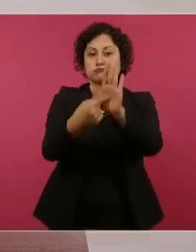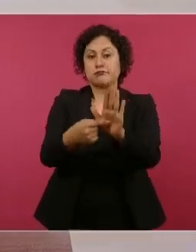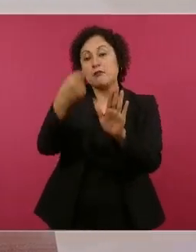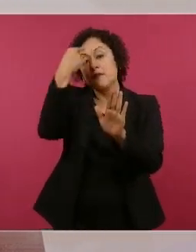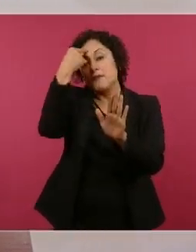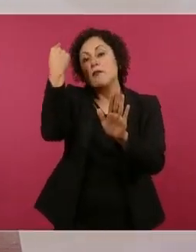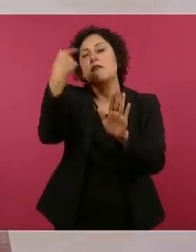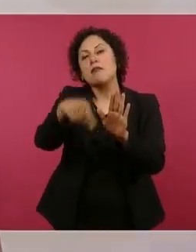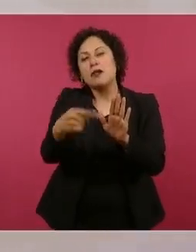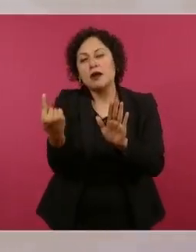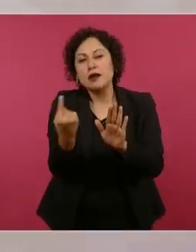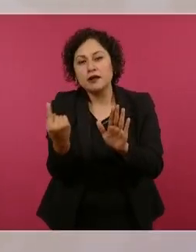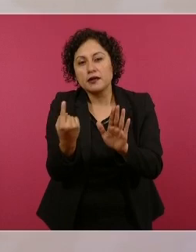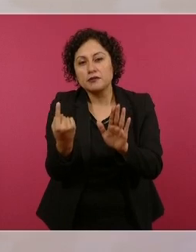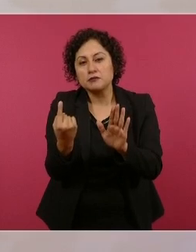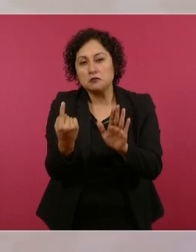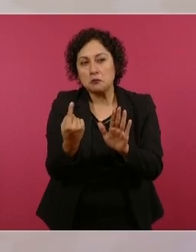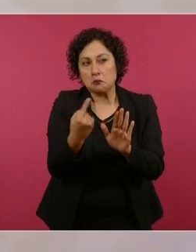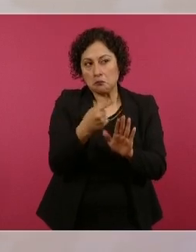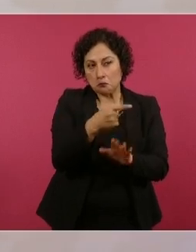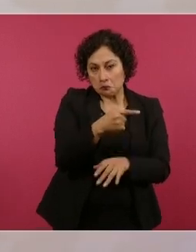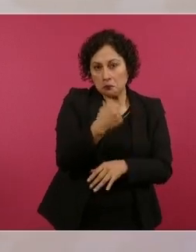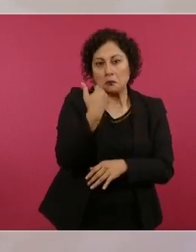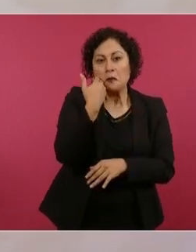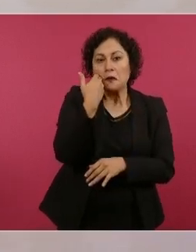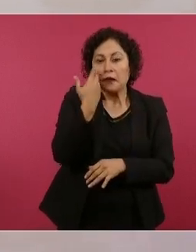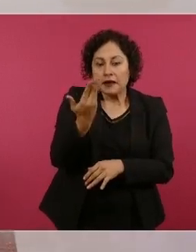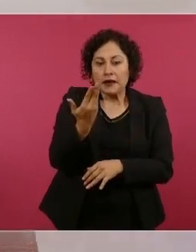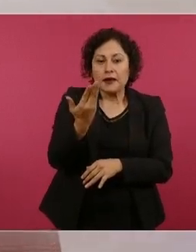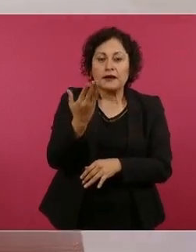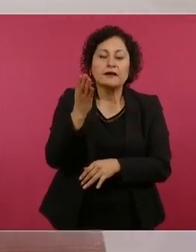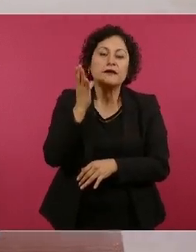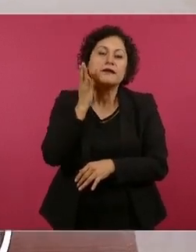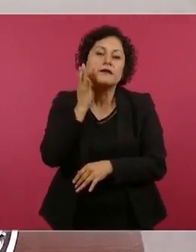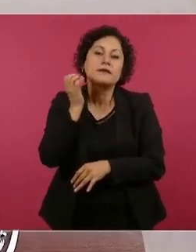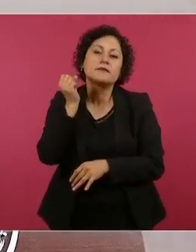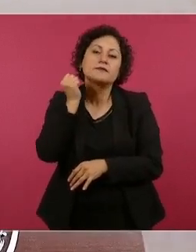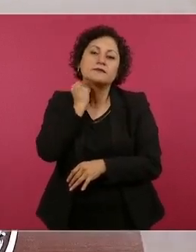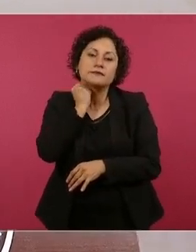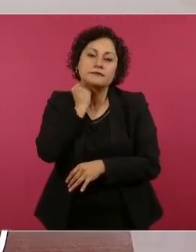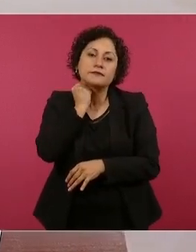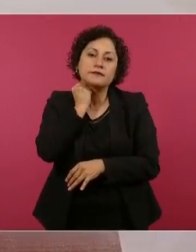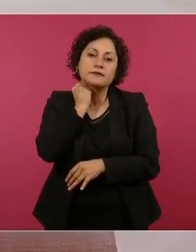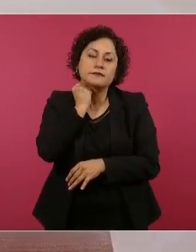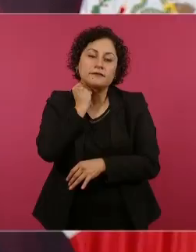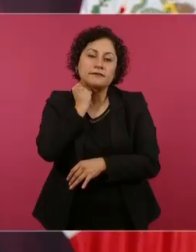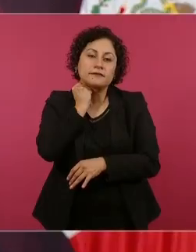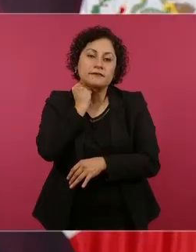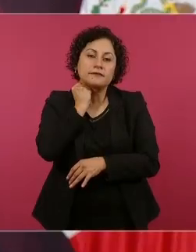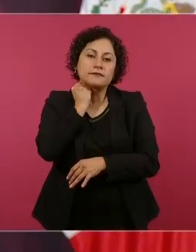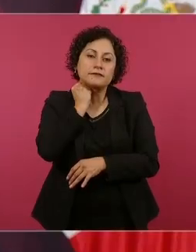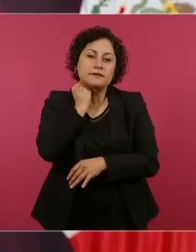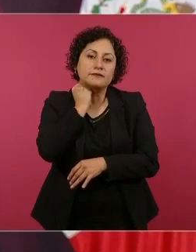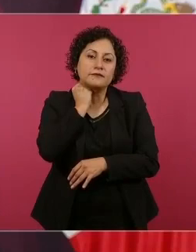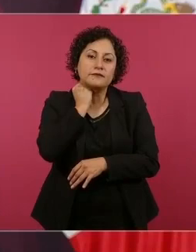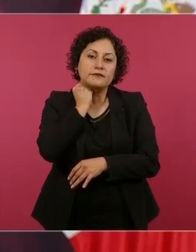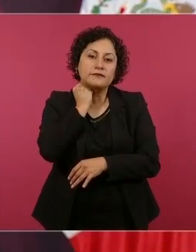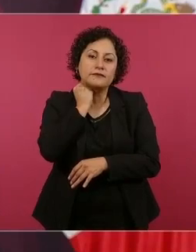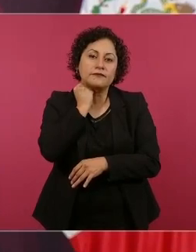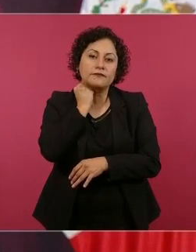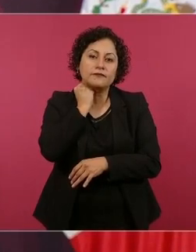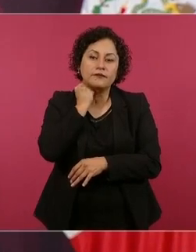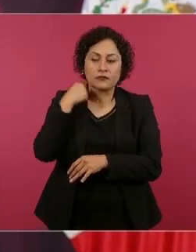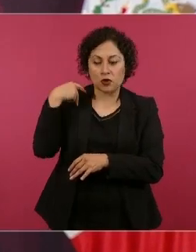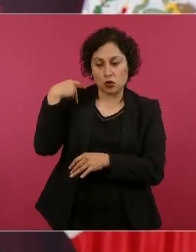Senado decida a